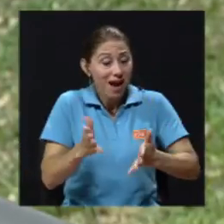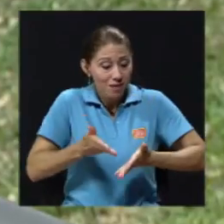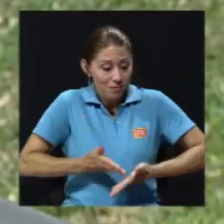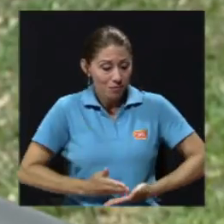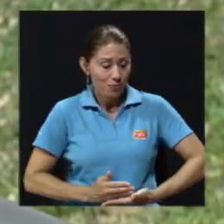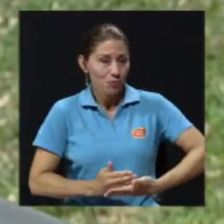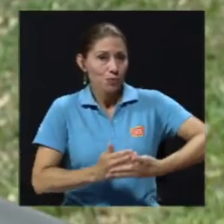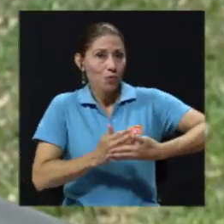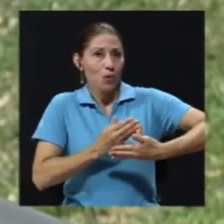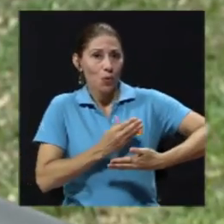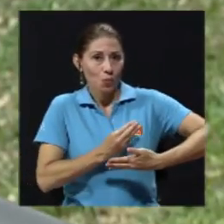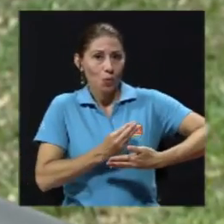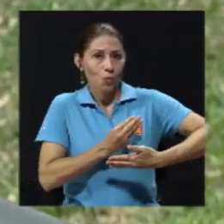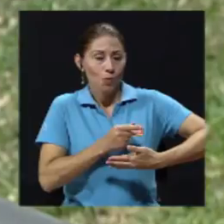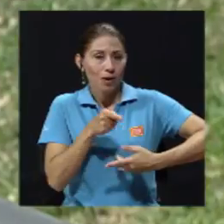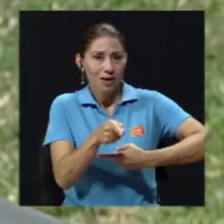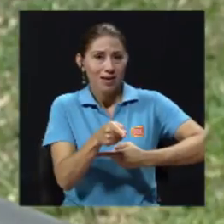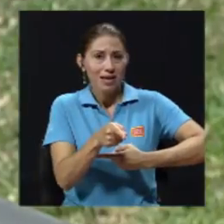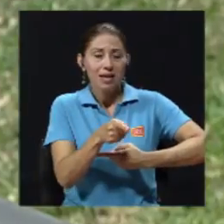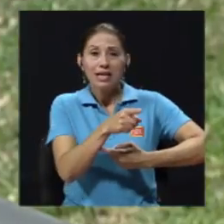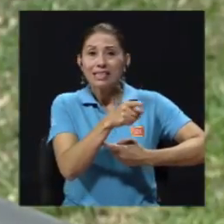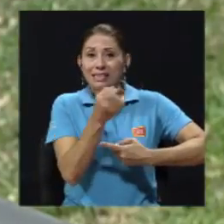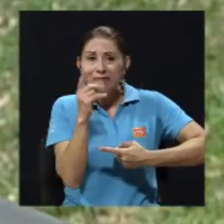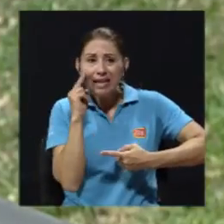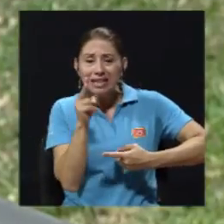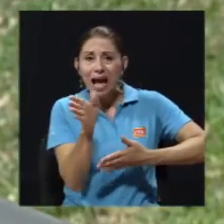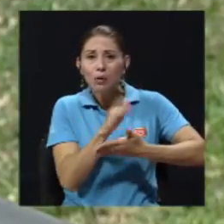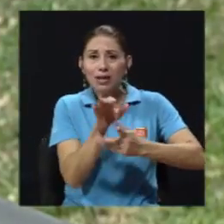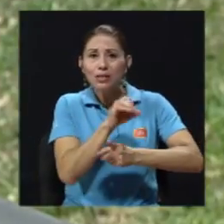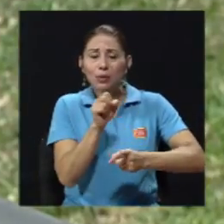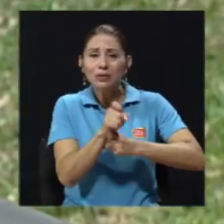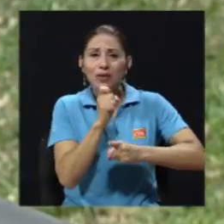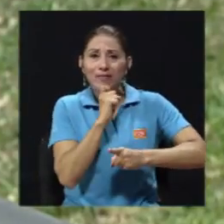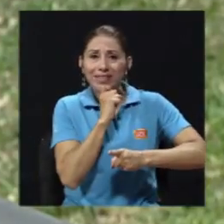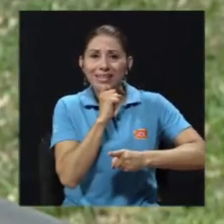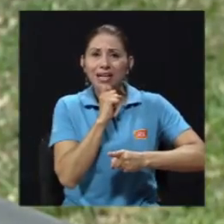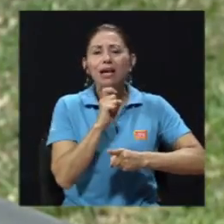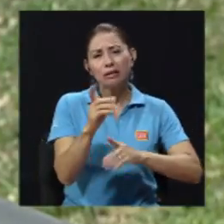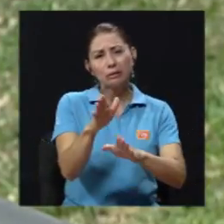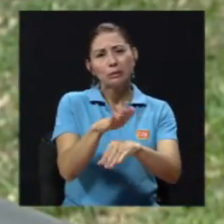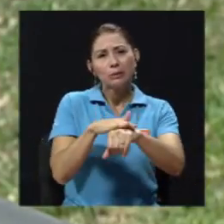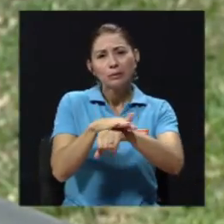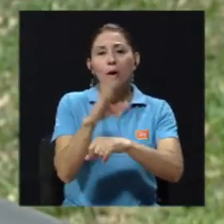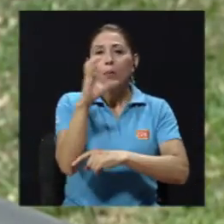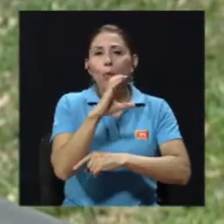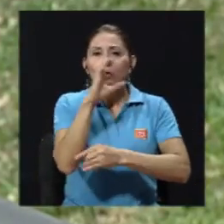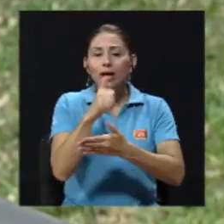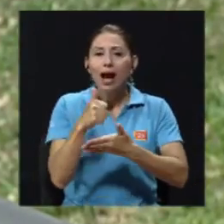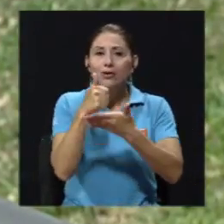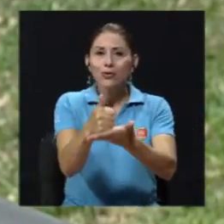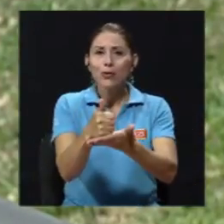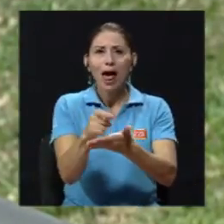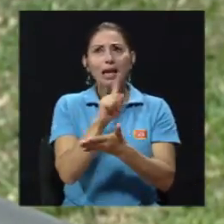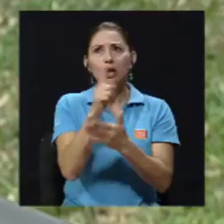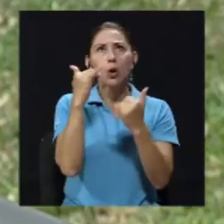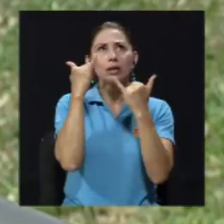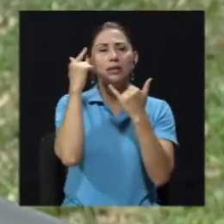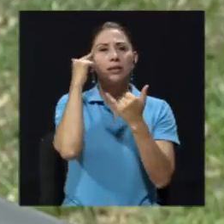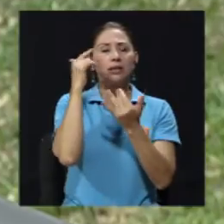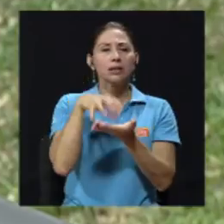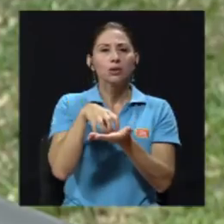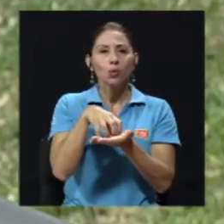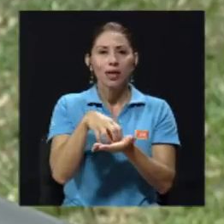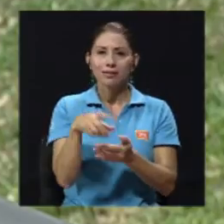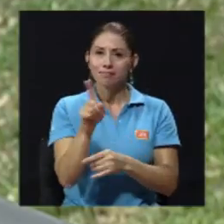estén pasando un proceso de lactancia dificultoso, que busquen ayuda, que no se queden con las dudas. En caso